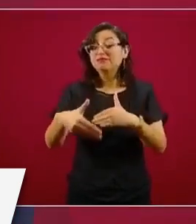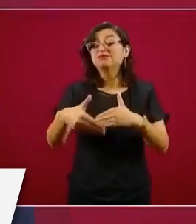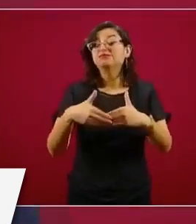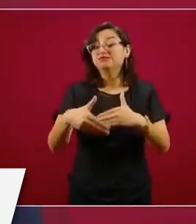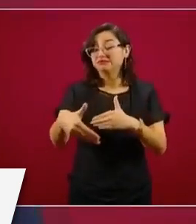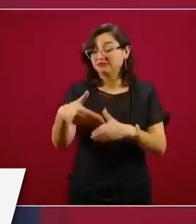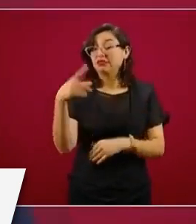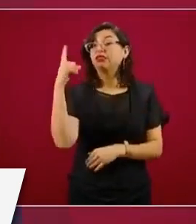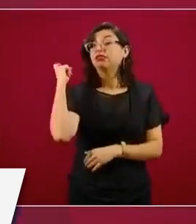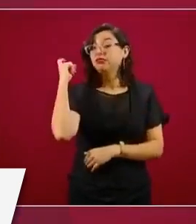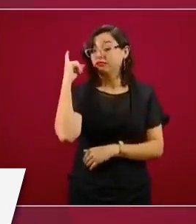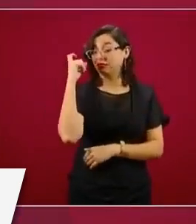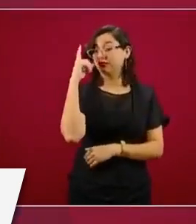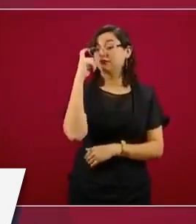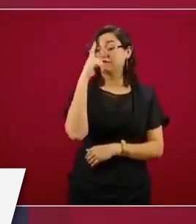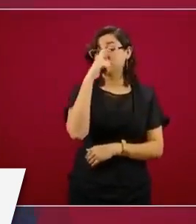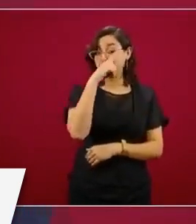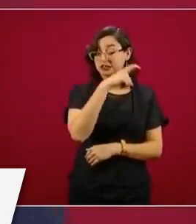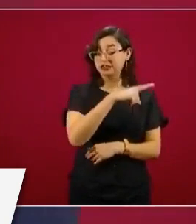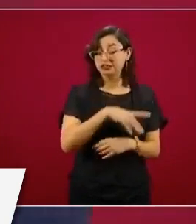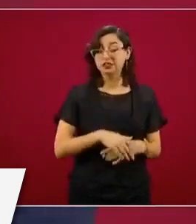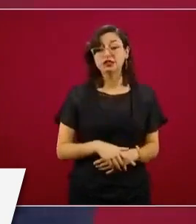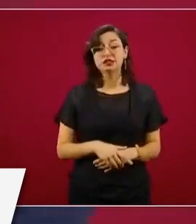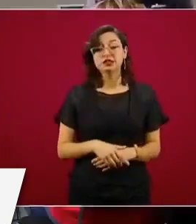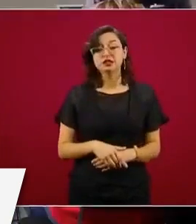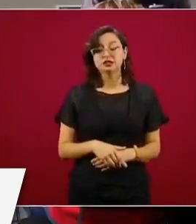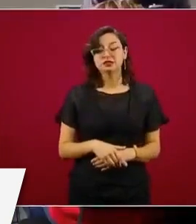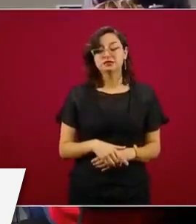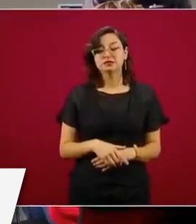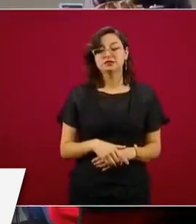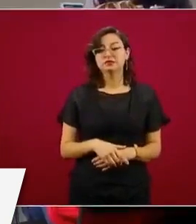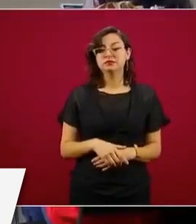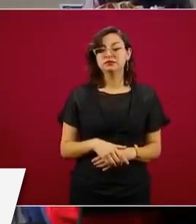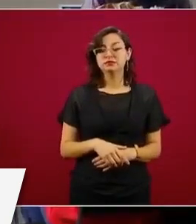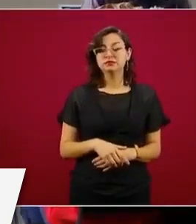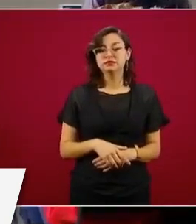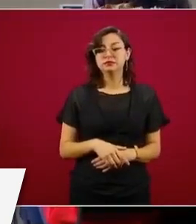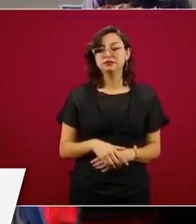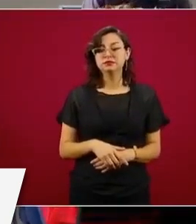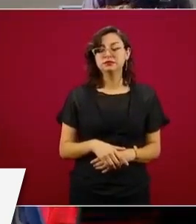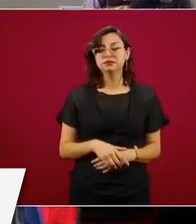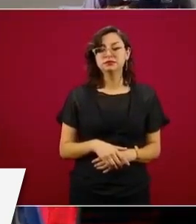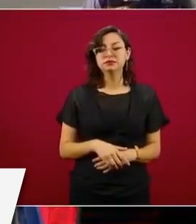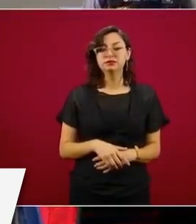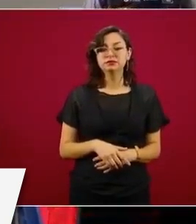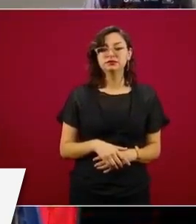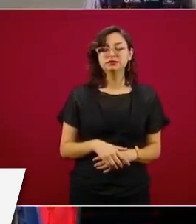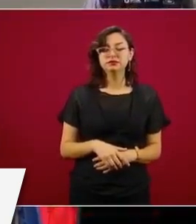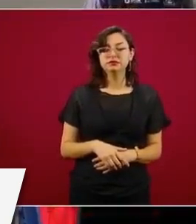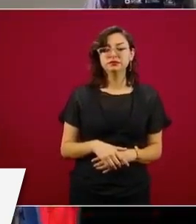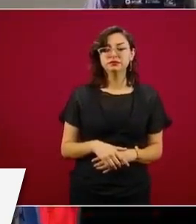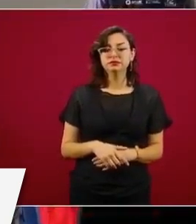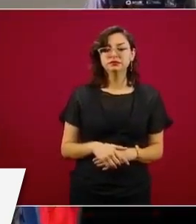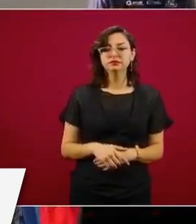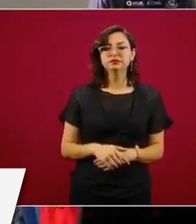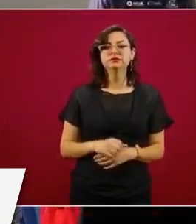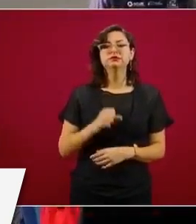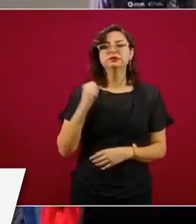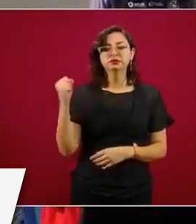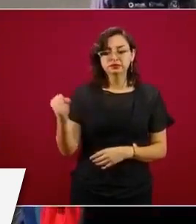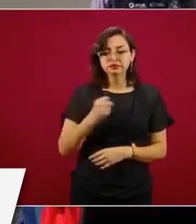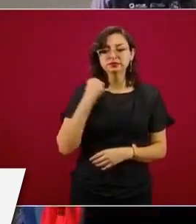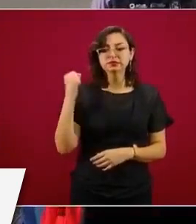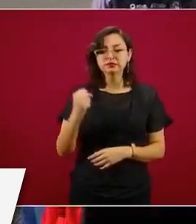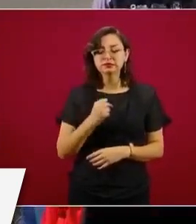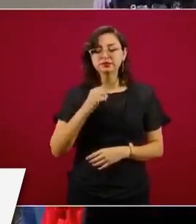Afortunadamente, hemos podido aplanar